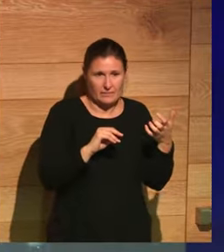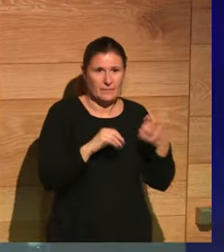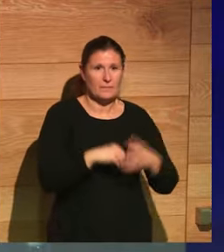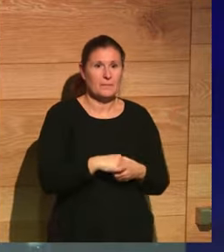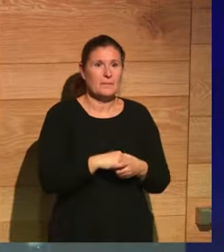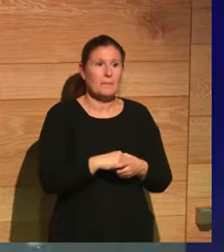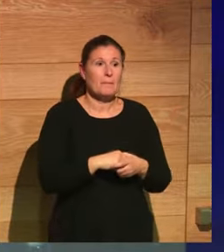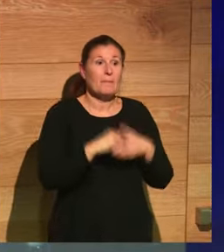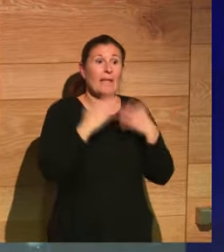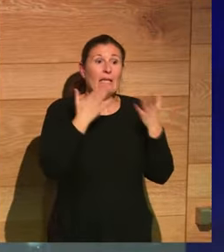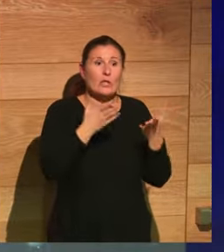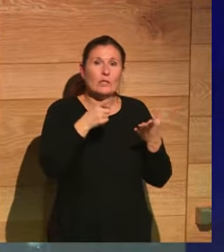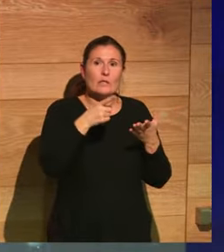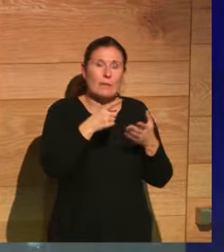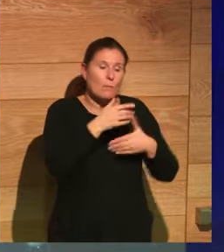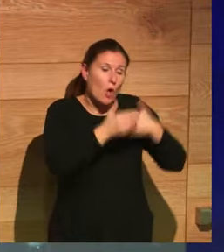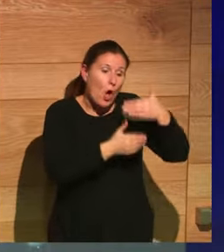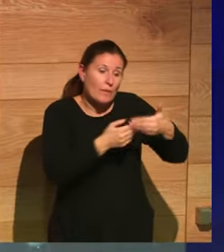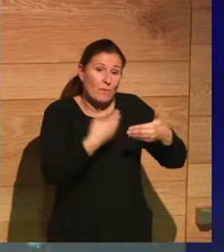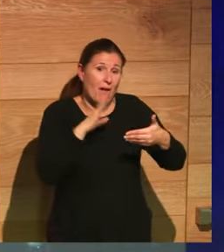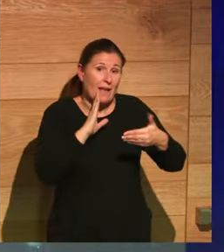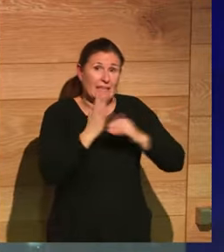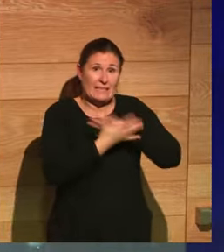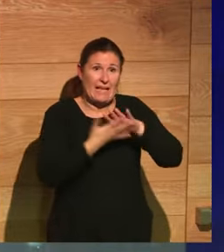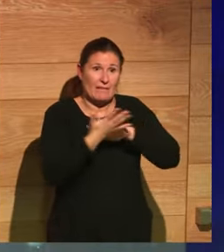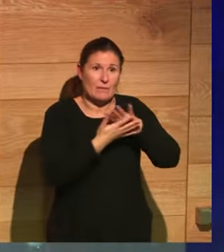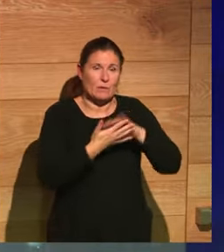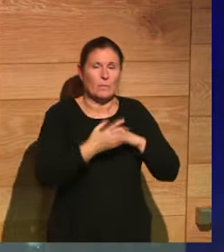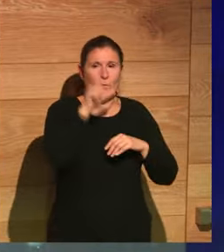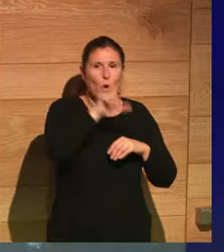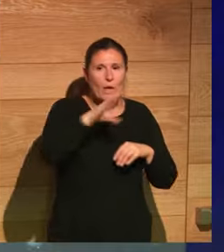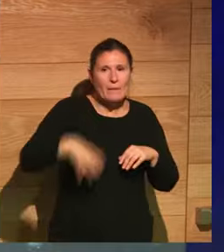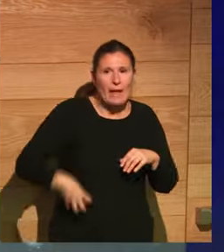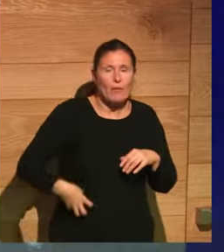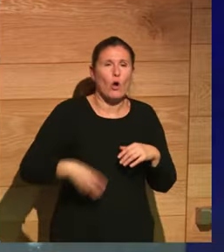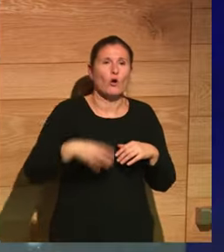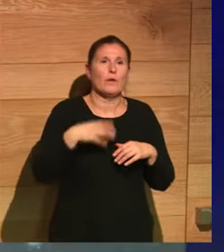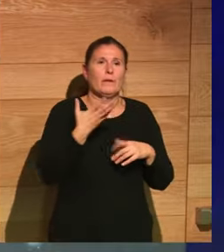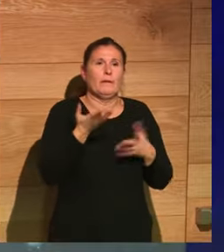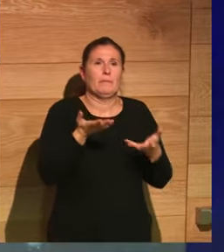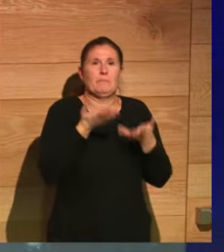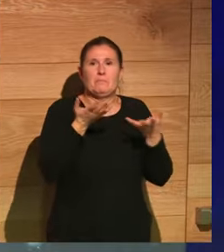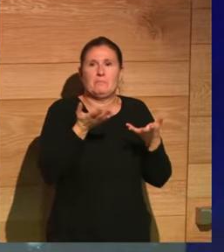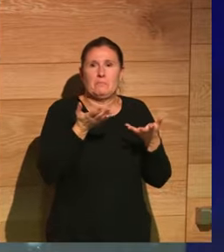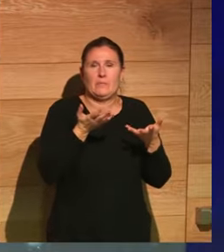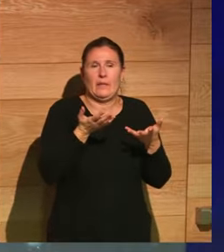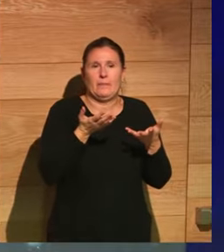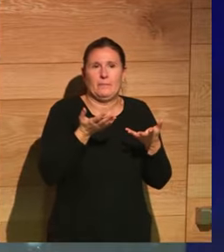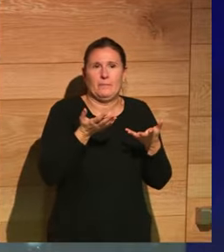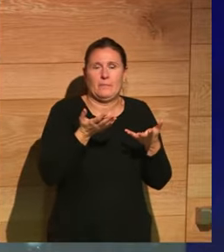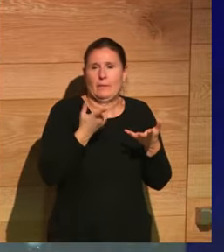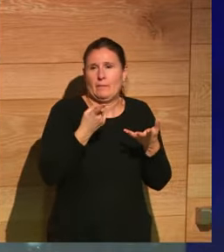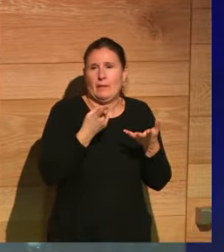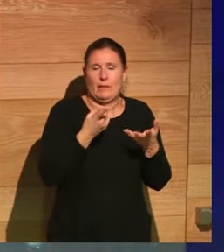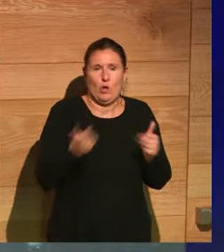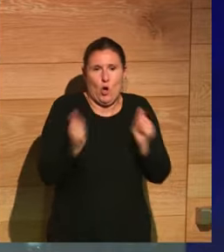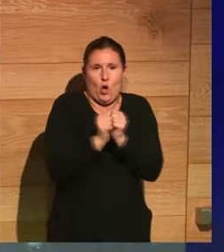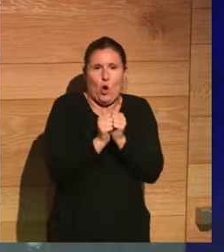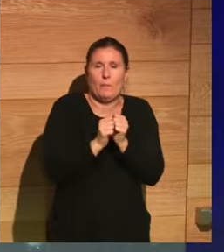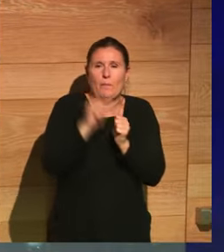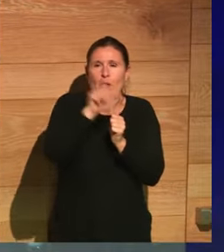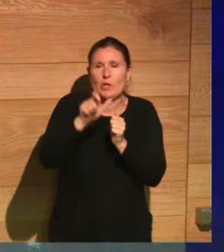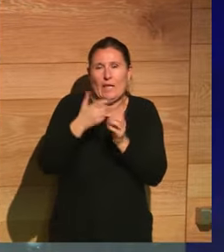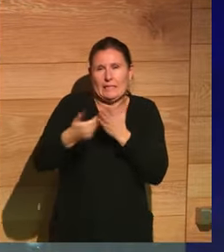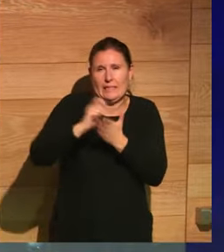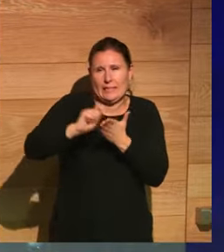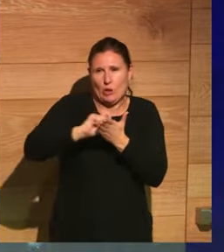esto entiendo que es el mismo proceso del que hablábamos de un emperador que puede tener una serie de historiadores a sueldo y